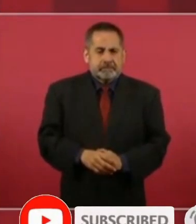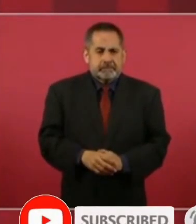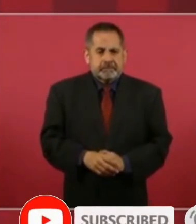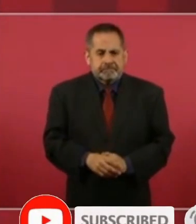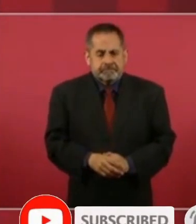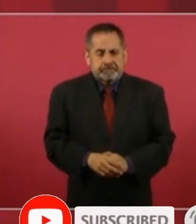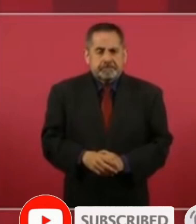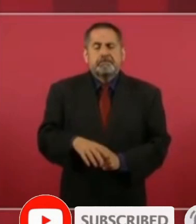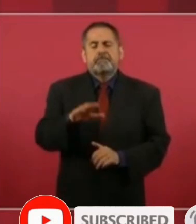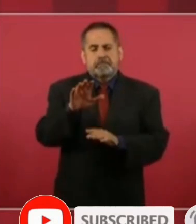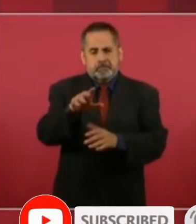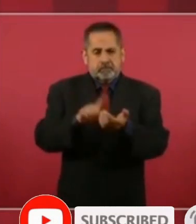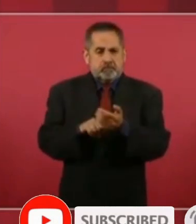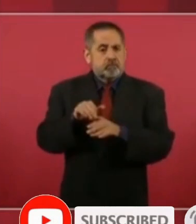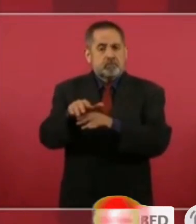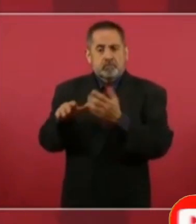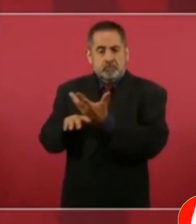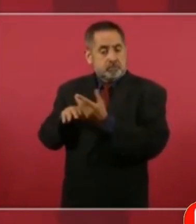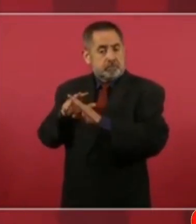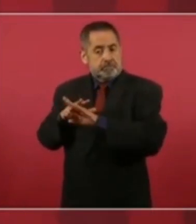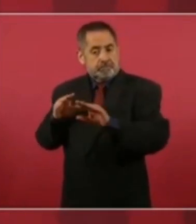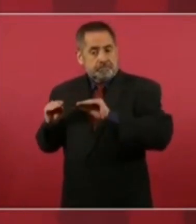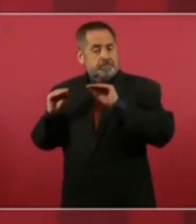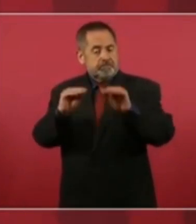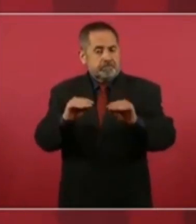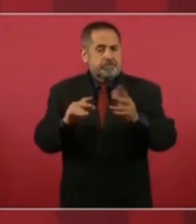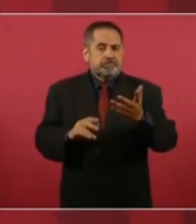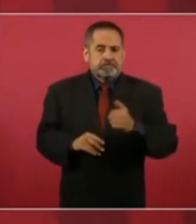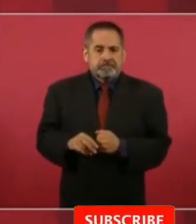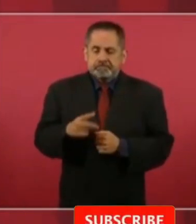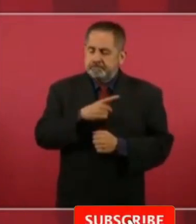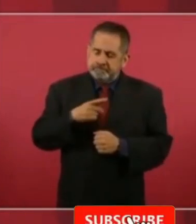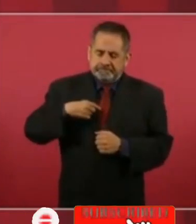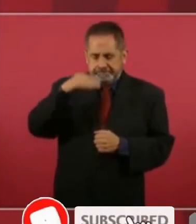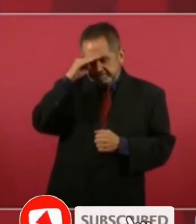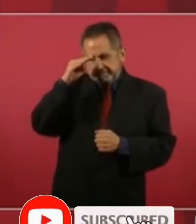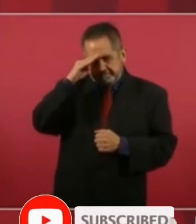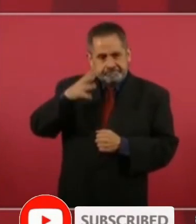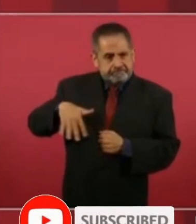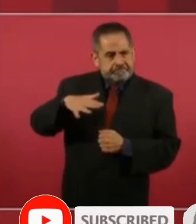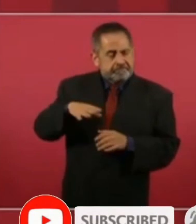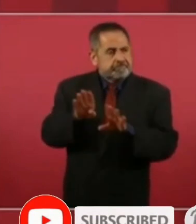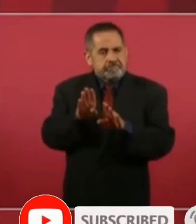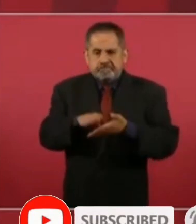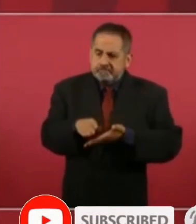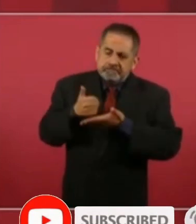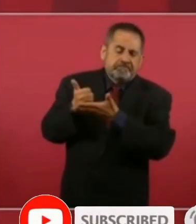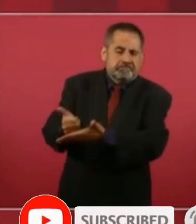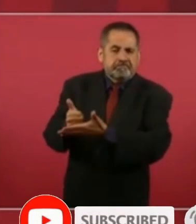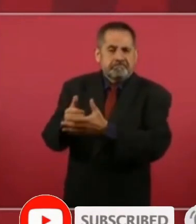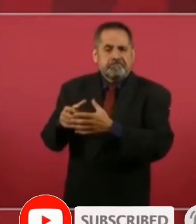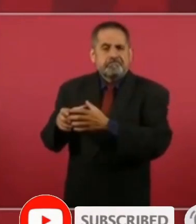en el caso de los migrantes, tenemos que buscar la forma de ayudarlos.